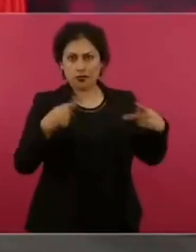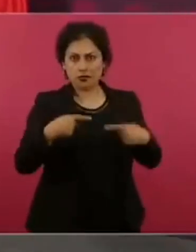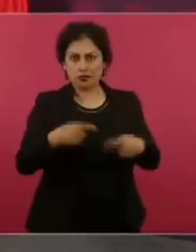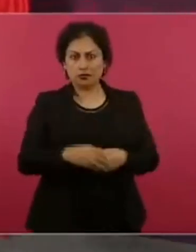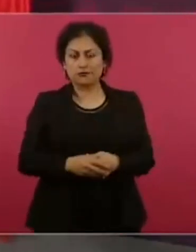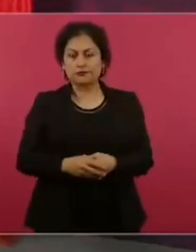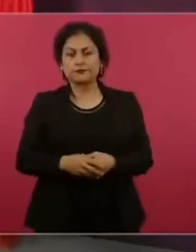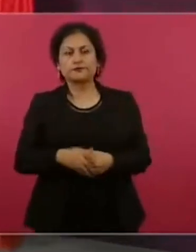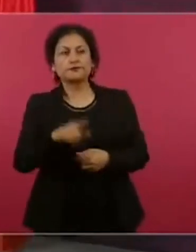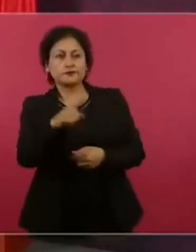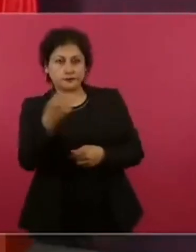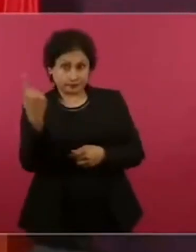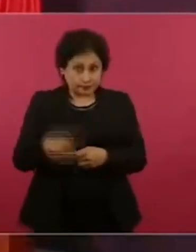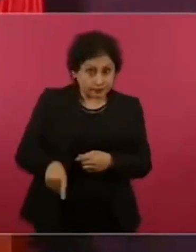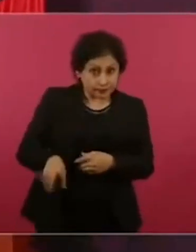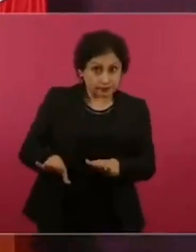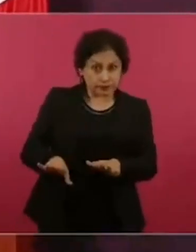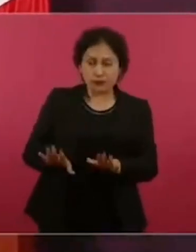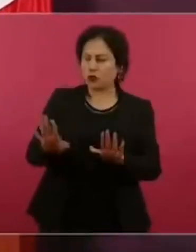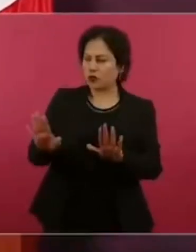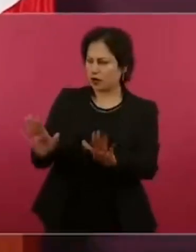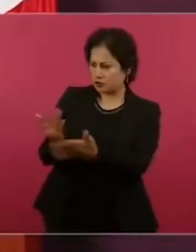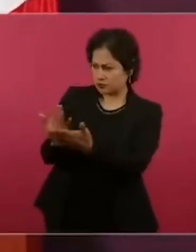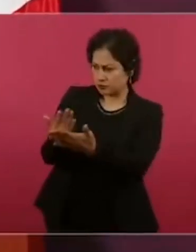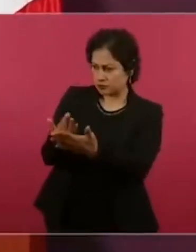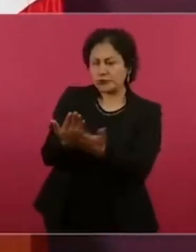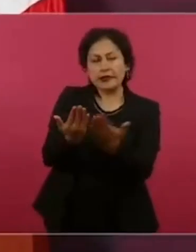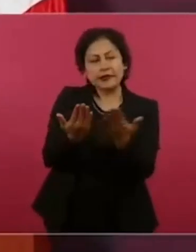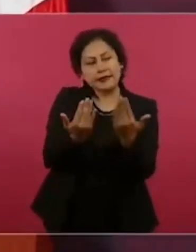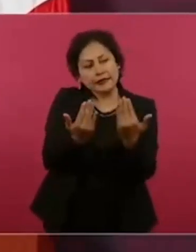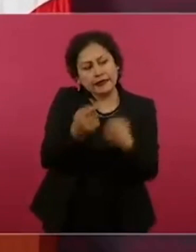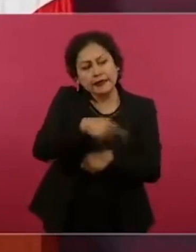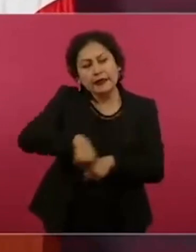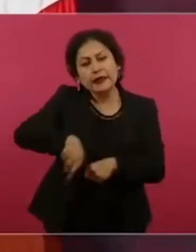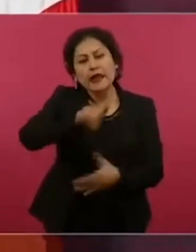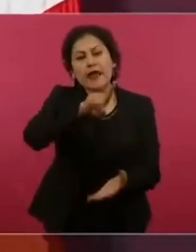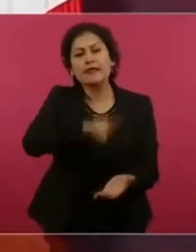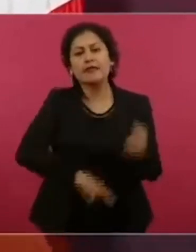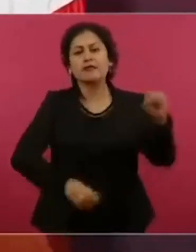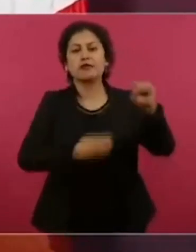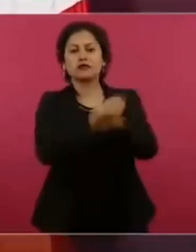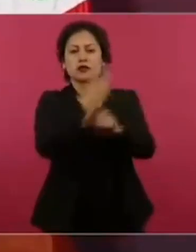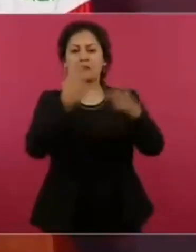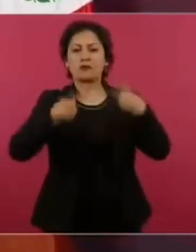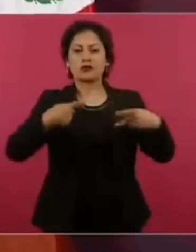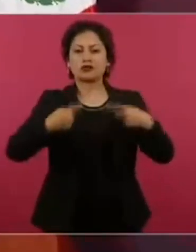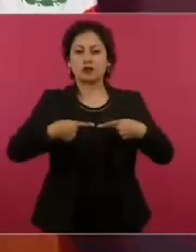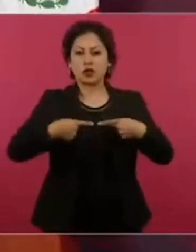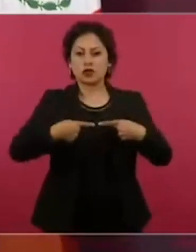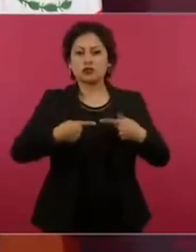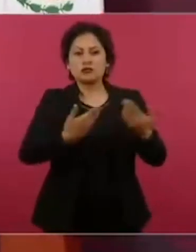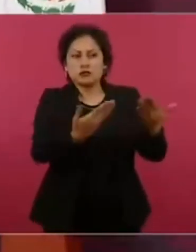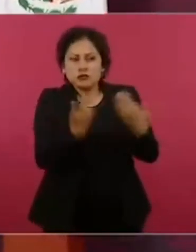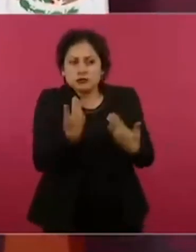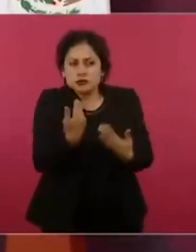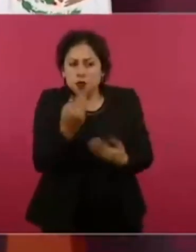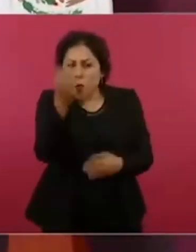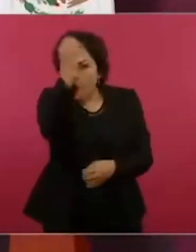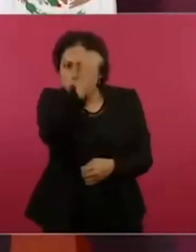de esos estados, vamos a ver, se van a ir